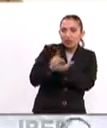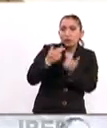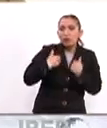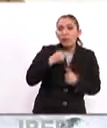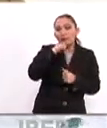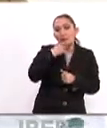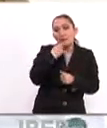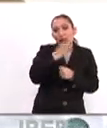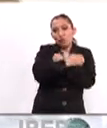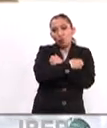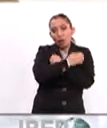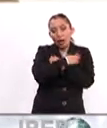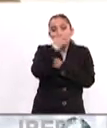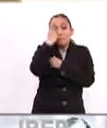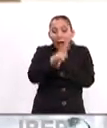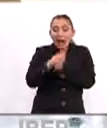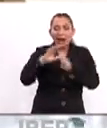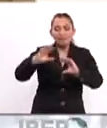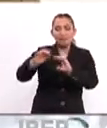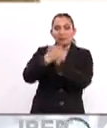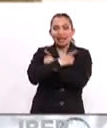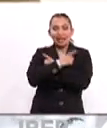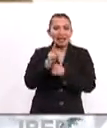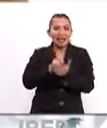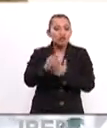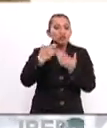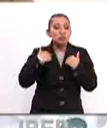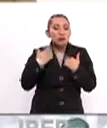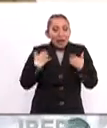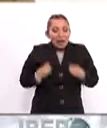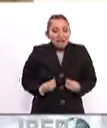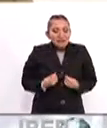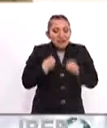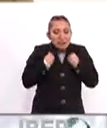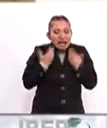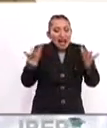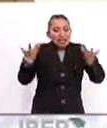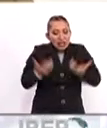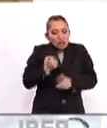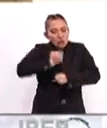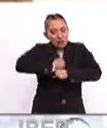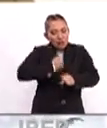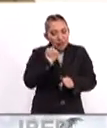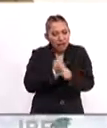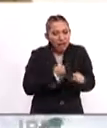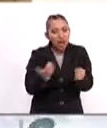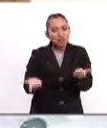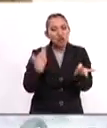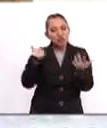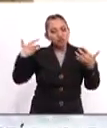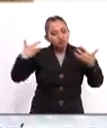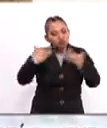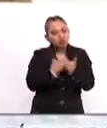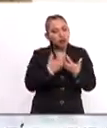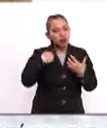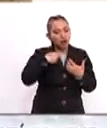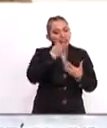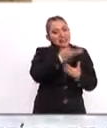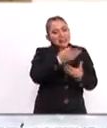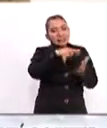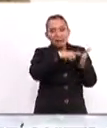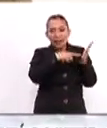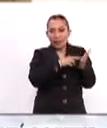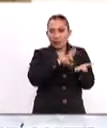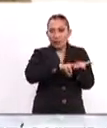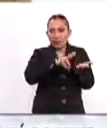pero también hablar de educación para los derechos humanos, es decir, para vivir ejerciendo, practicando, siendo coherente con lo que son los